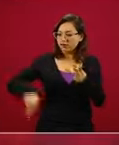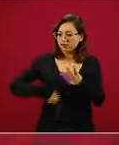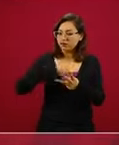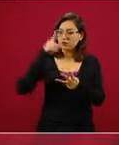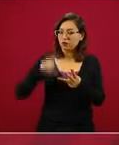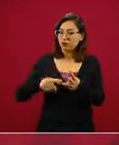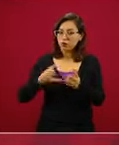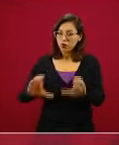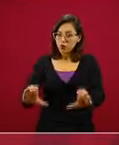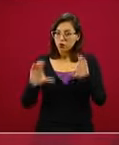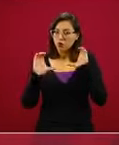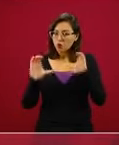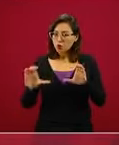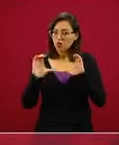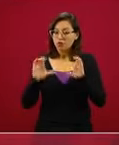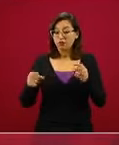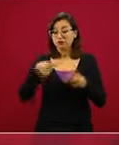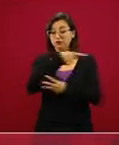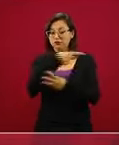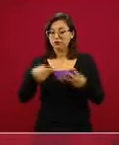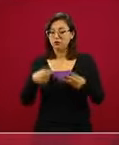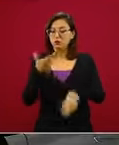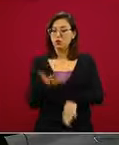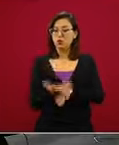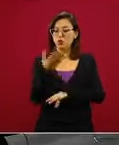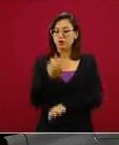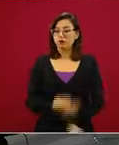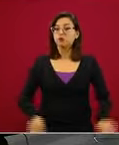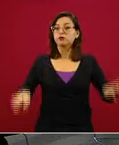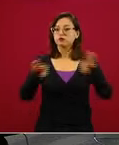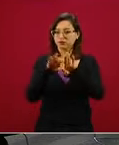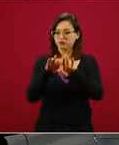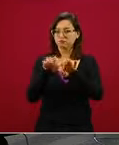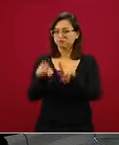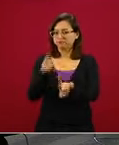fundamentales para alcanzar los objetivos que nos hemos planteado.